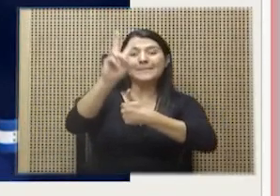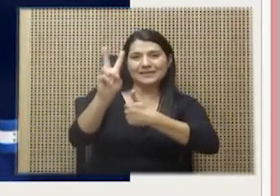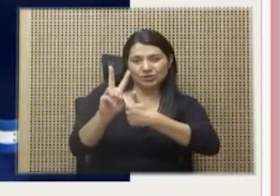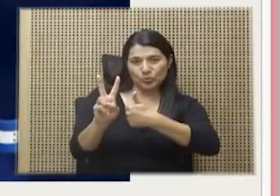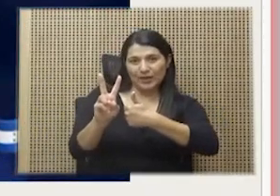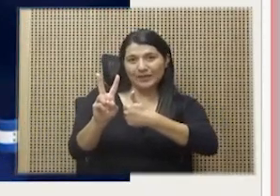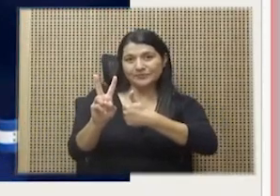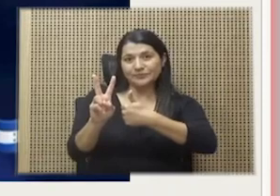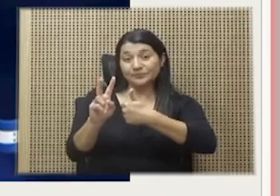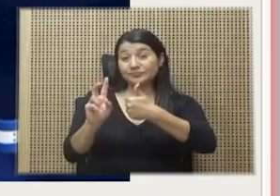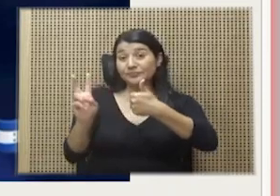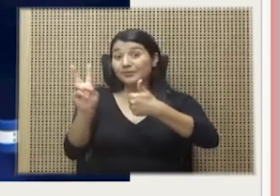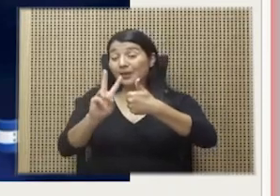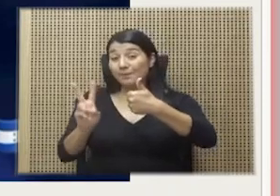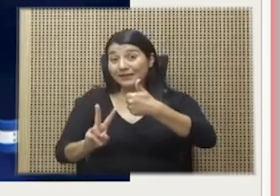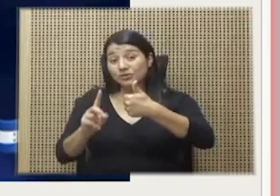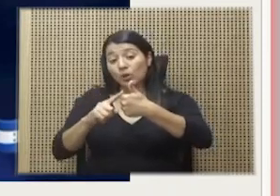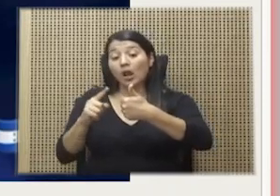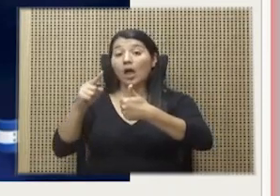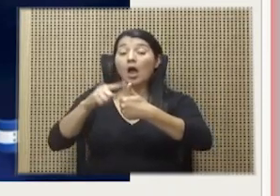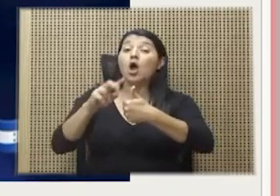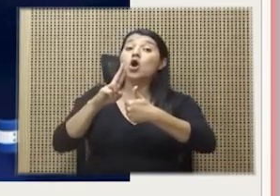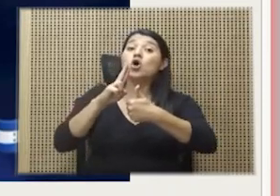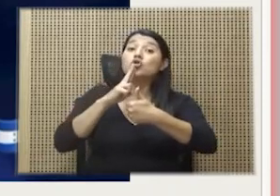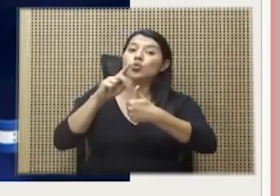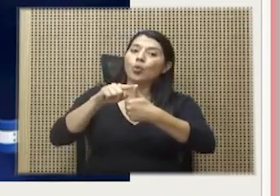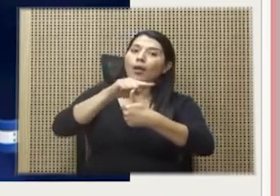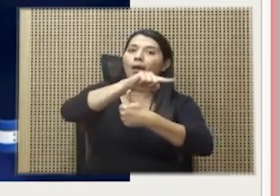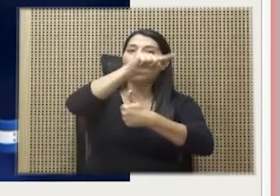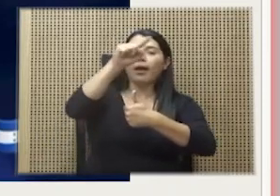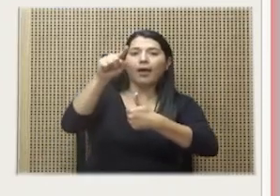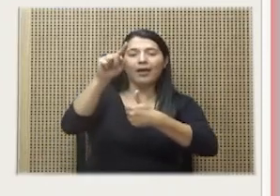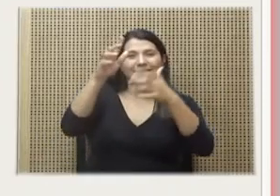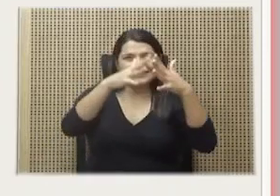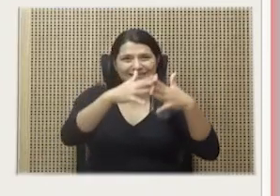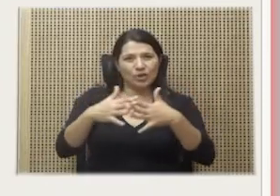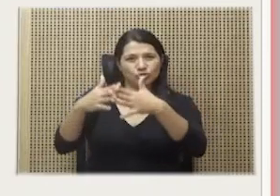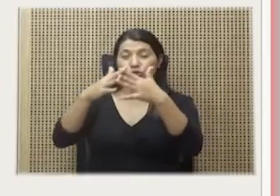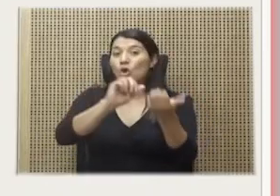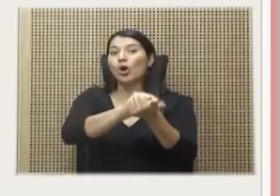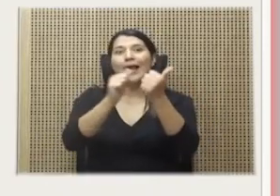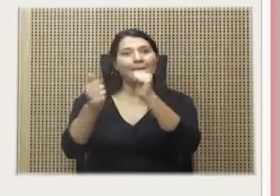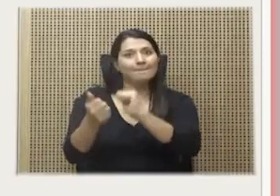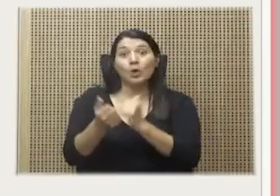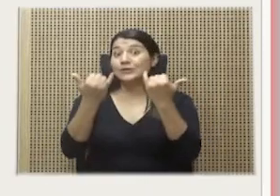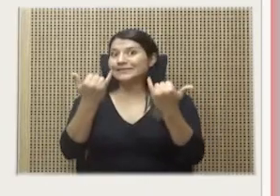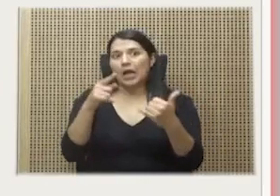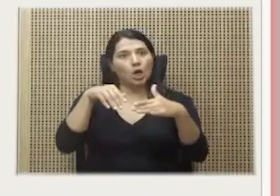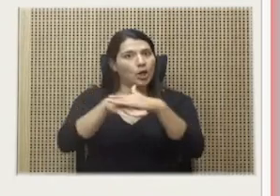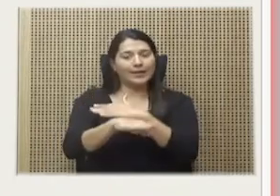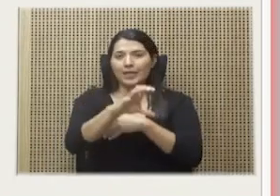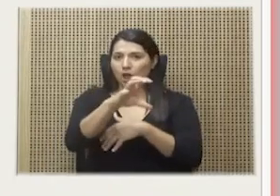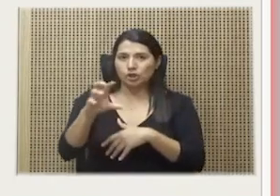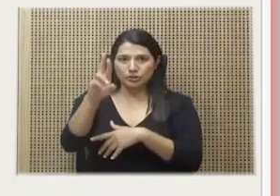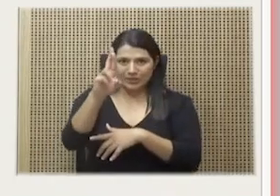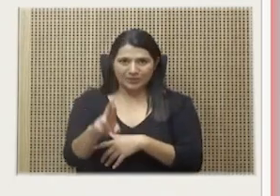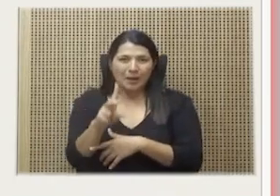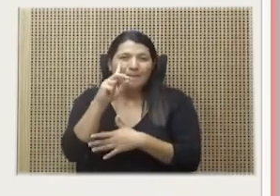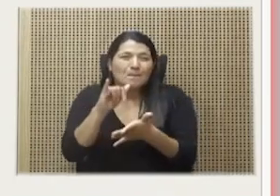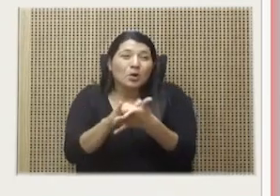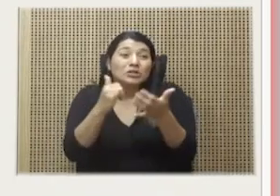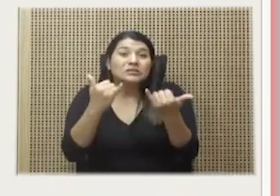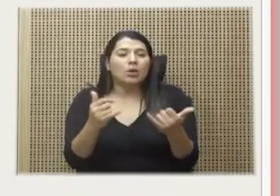Unidos. Pero vean lo que es la vida. Mientras una oposición irresponsable se dedica a calumniar al gobierno y al país,